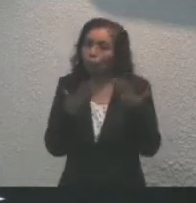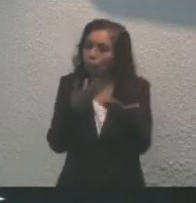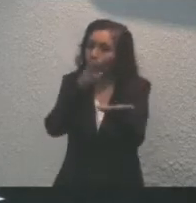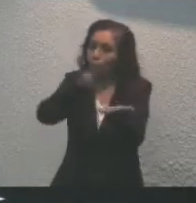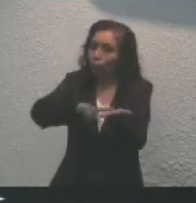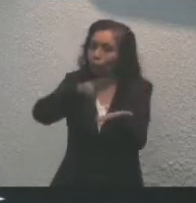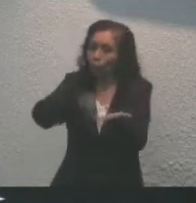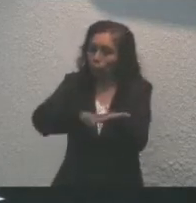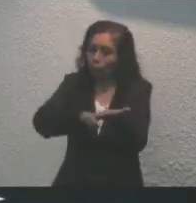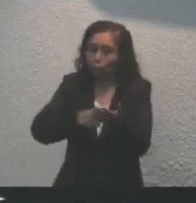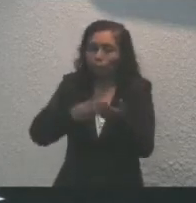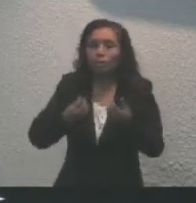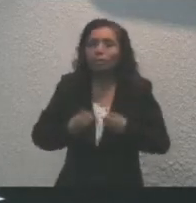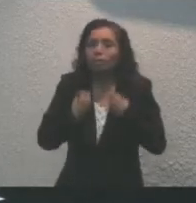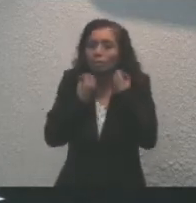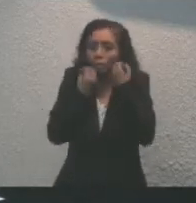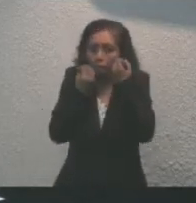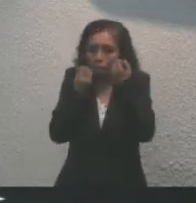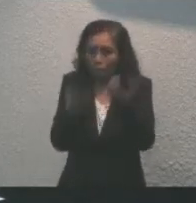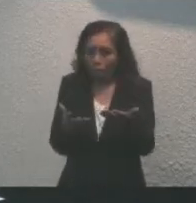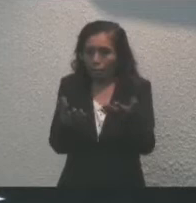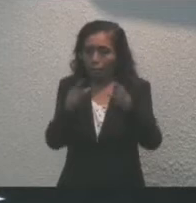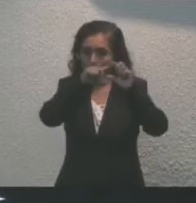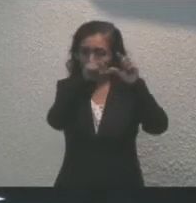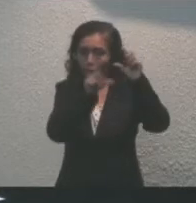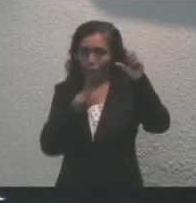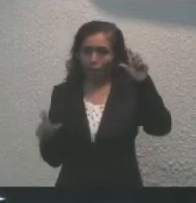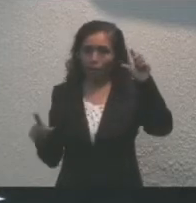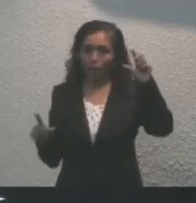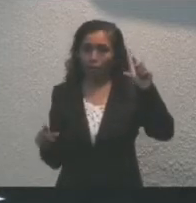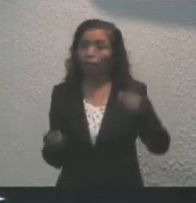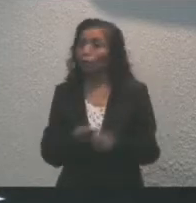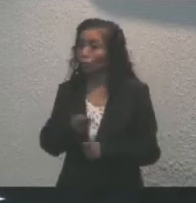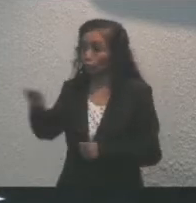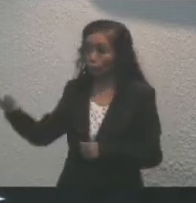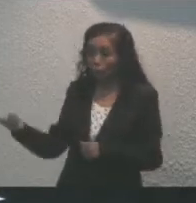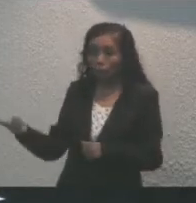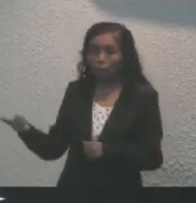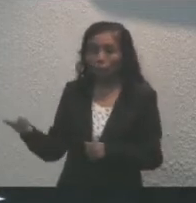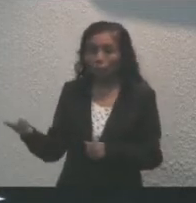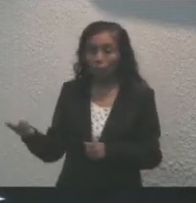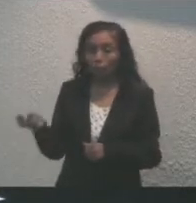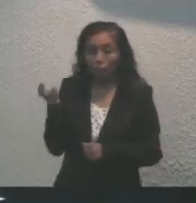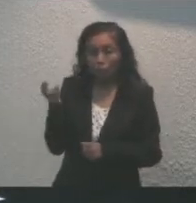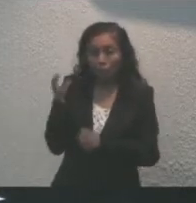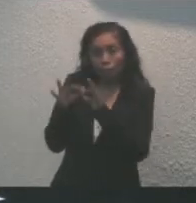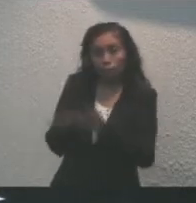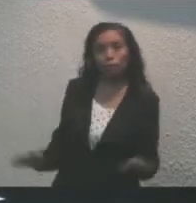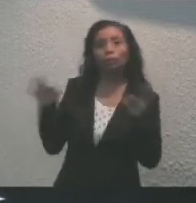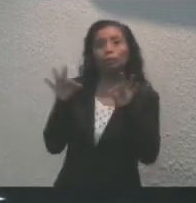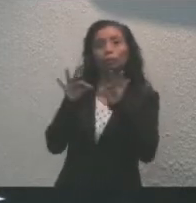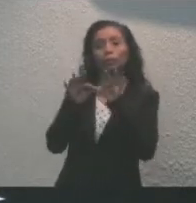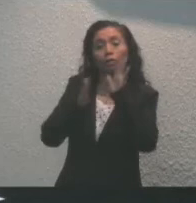y entrega al servicio de la patria. De ustedes dependerá en gran parte de que se